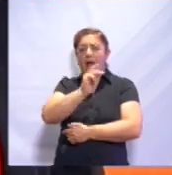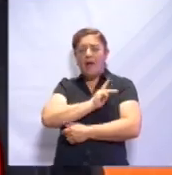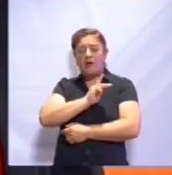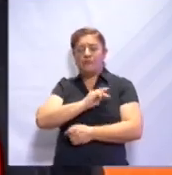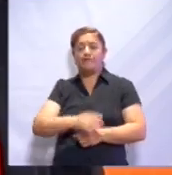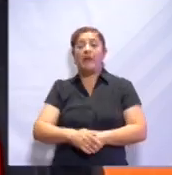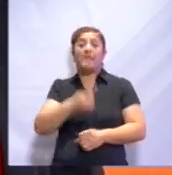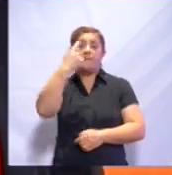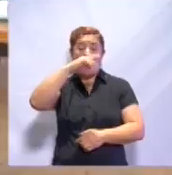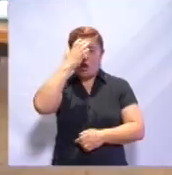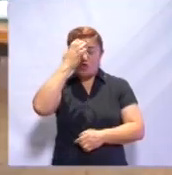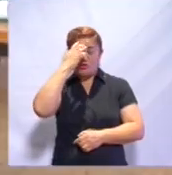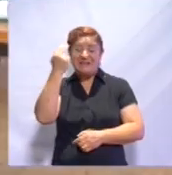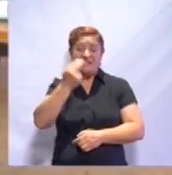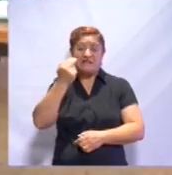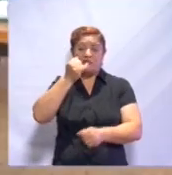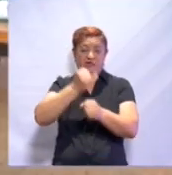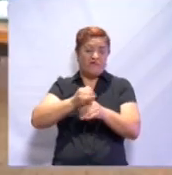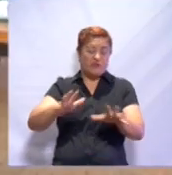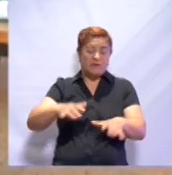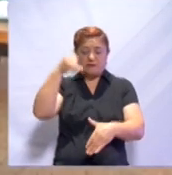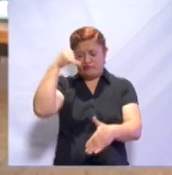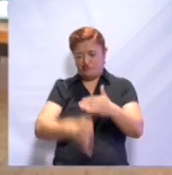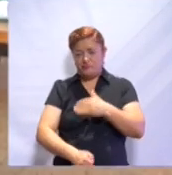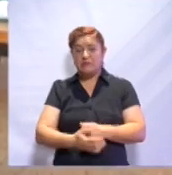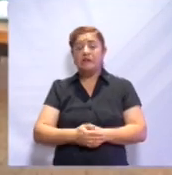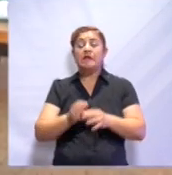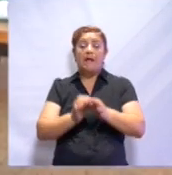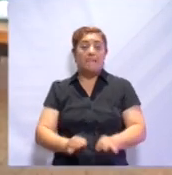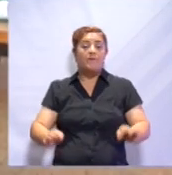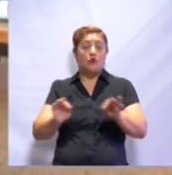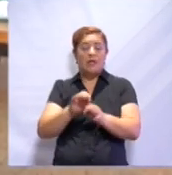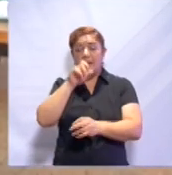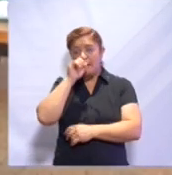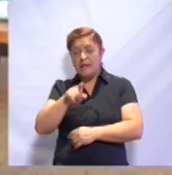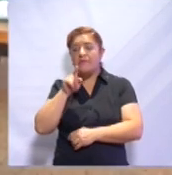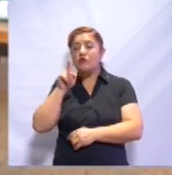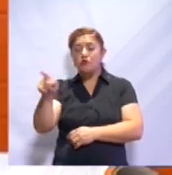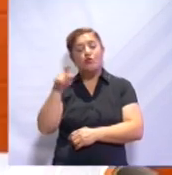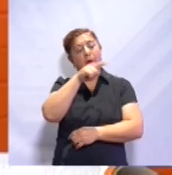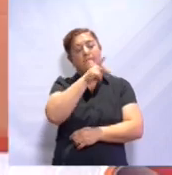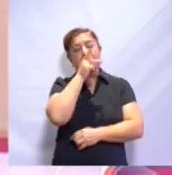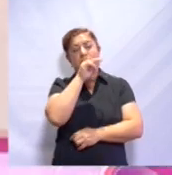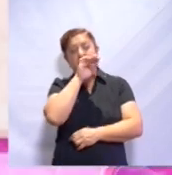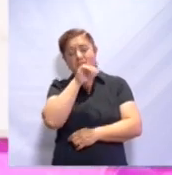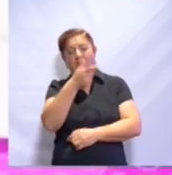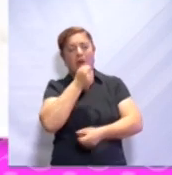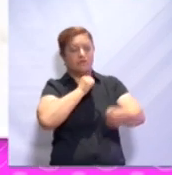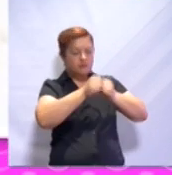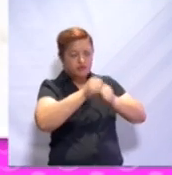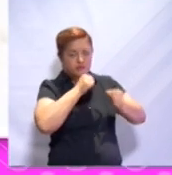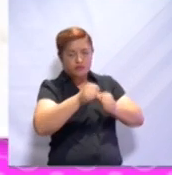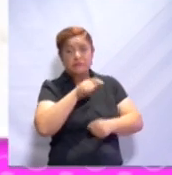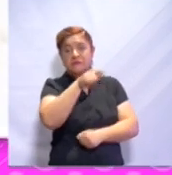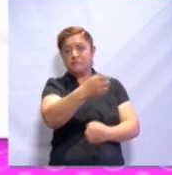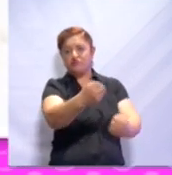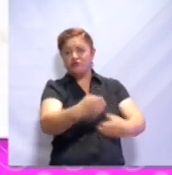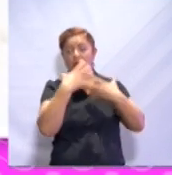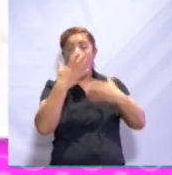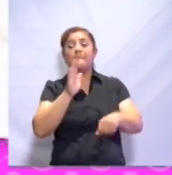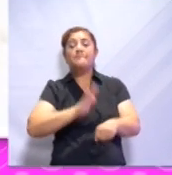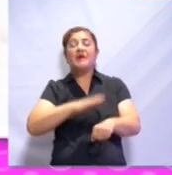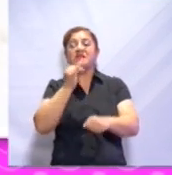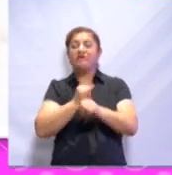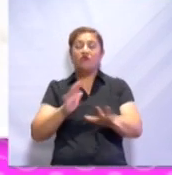debemos tener más información. Es importante también que entrevistes a los papás, ellos nos brindarán más recursos, como